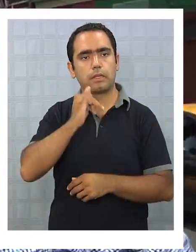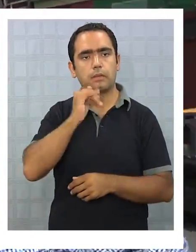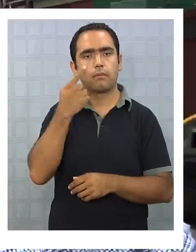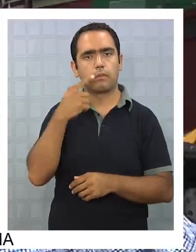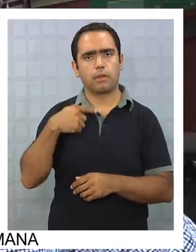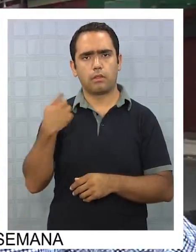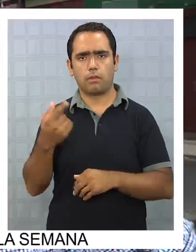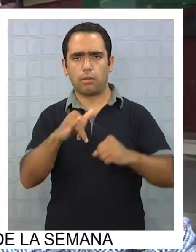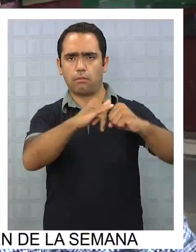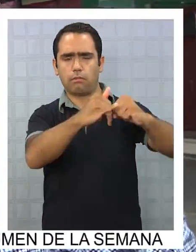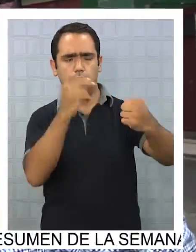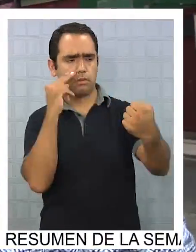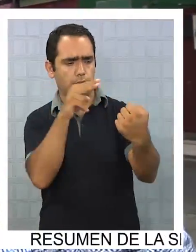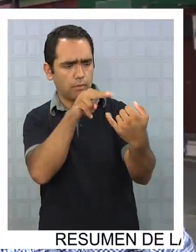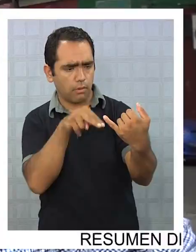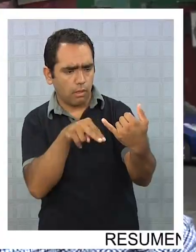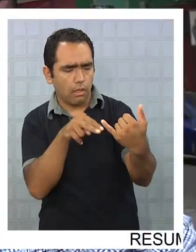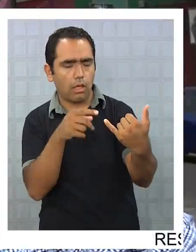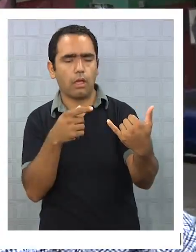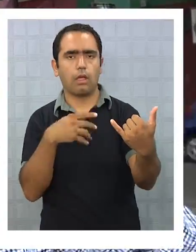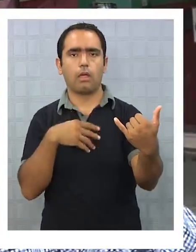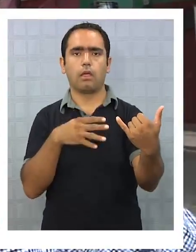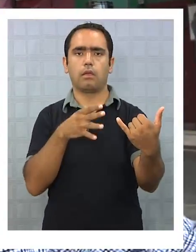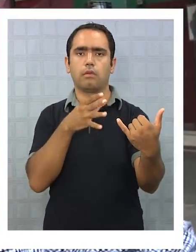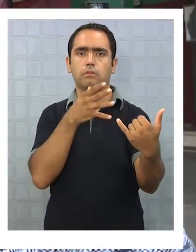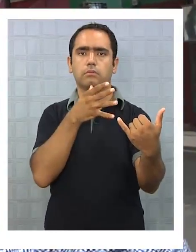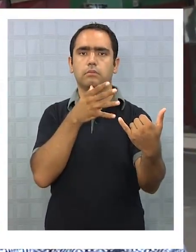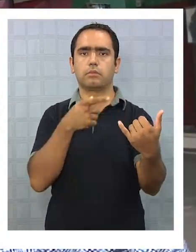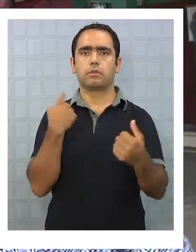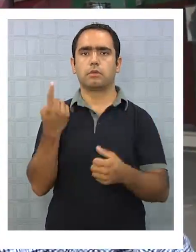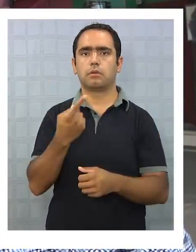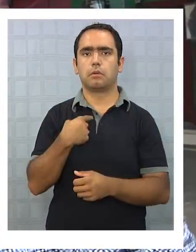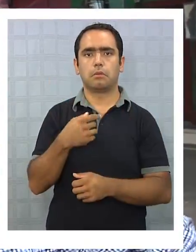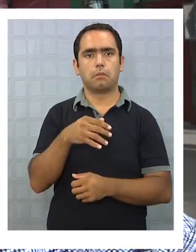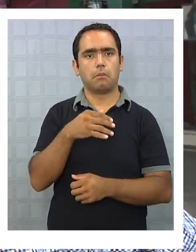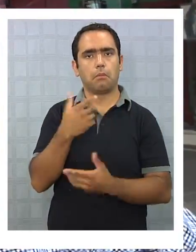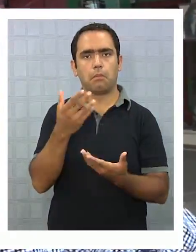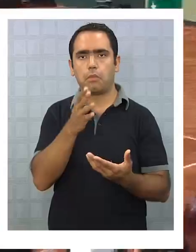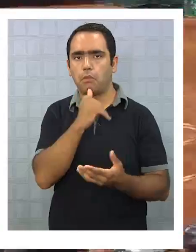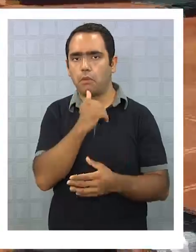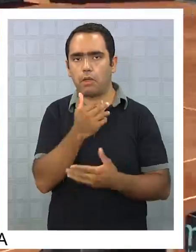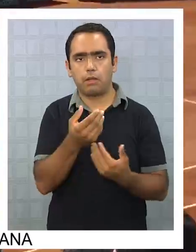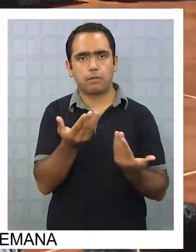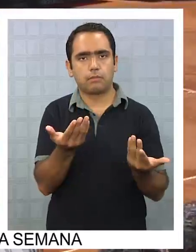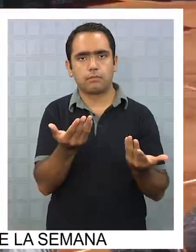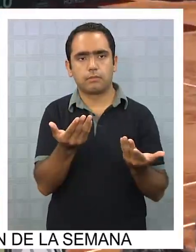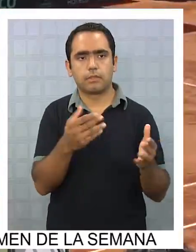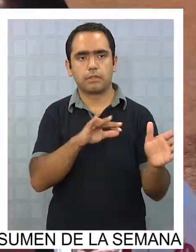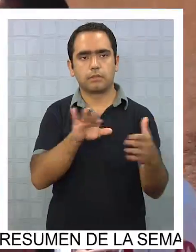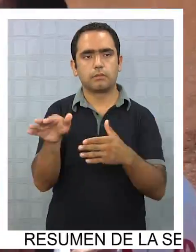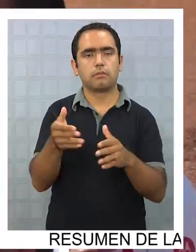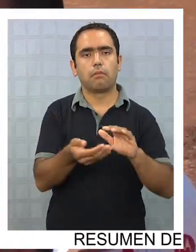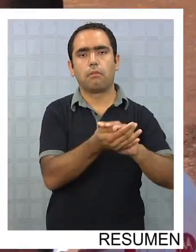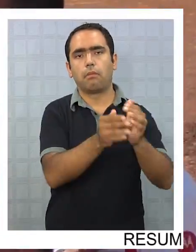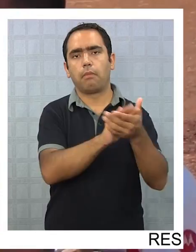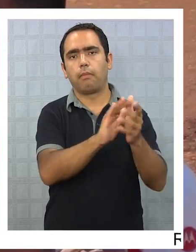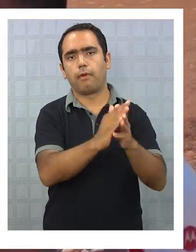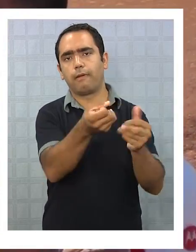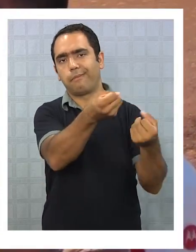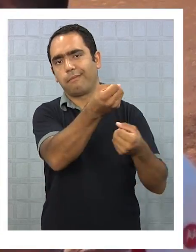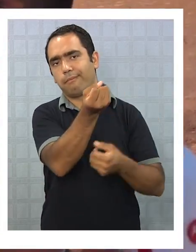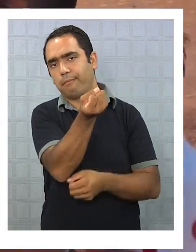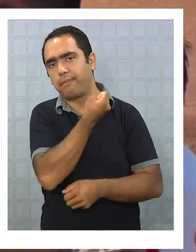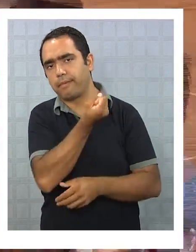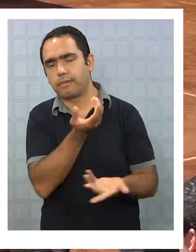este intertanto conocimos estos WhatsApp y nos dimos cuenta que la verdad que estábamos haciendo nosotros era una raya en el agua. Que lo tenían todo listo y que fueron